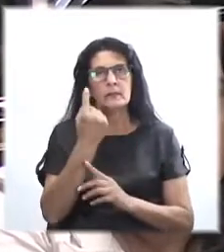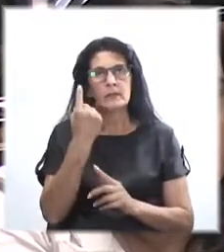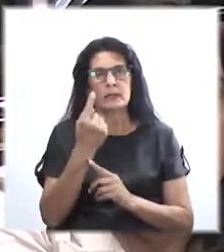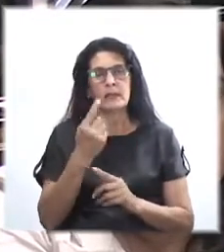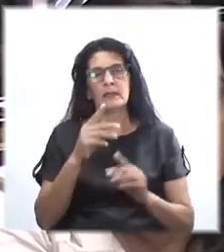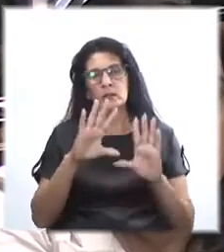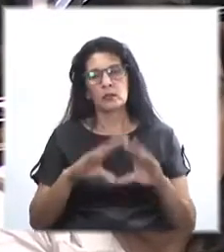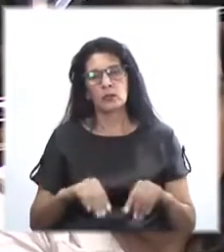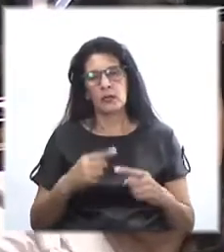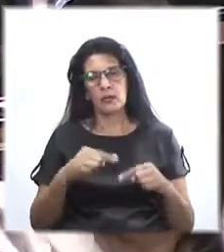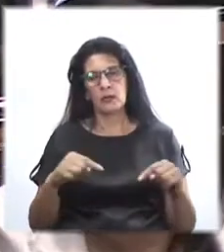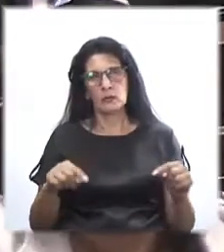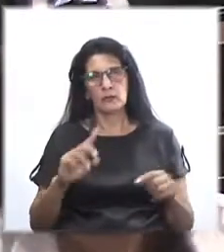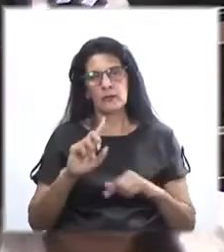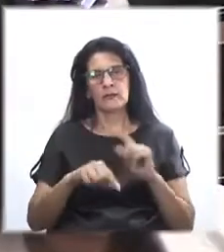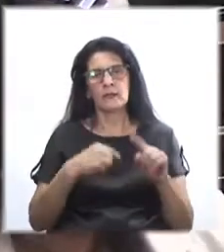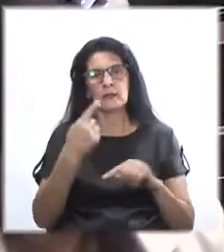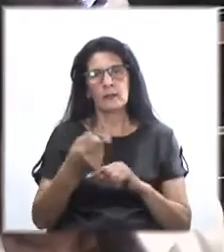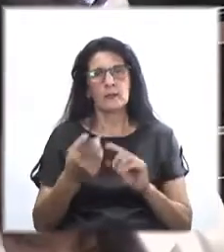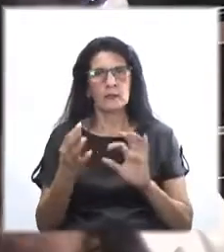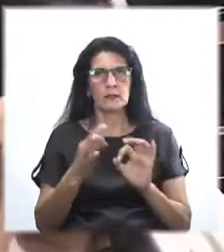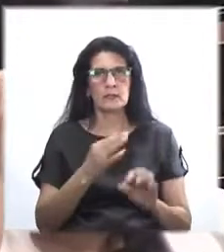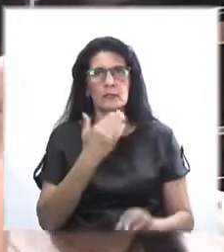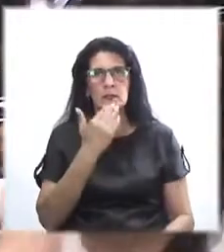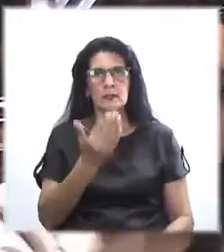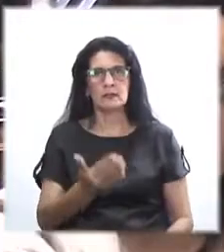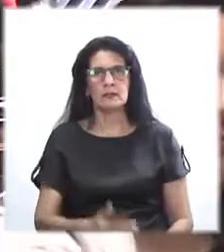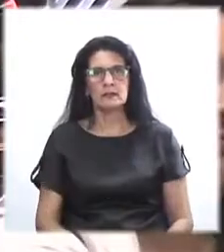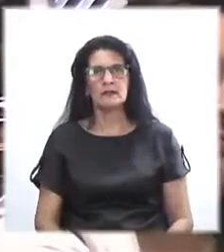las que a continuación luego fueron llegando. Muchas gracias.